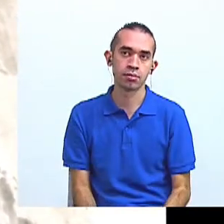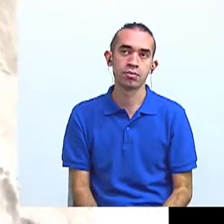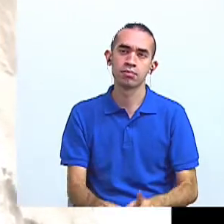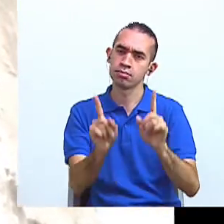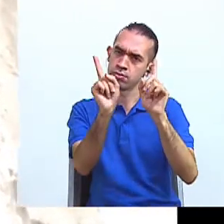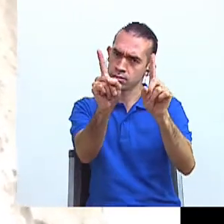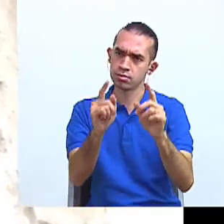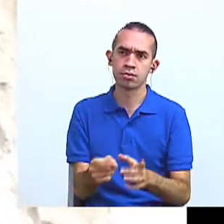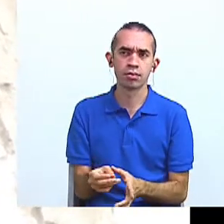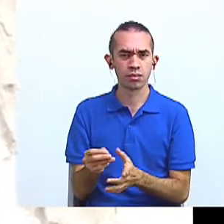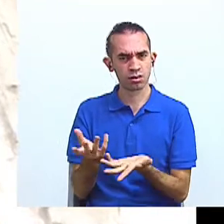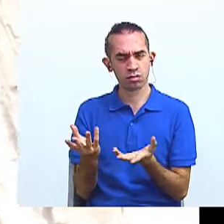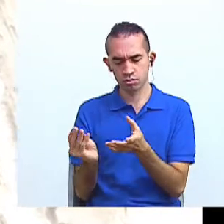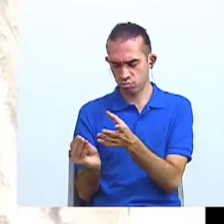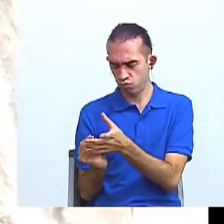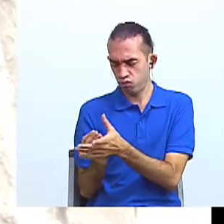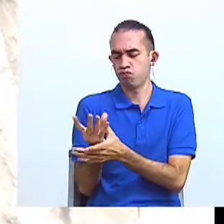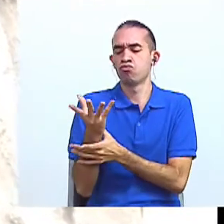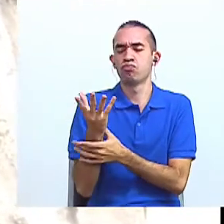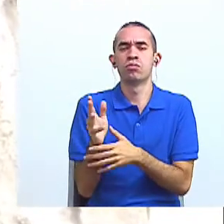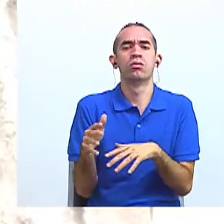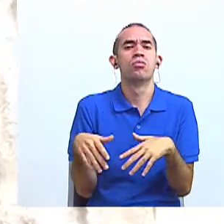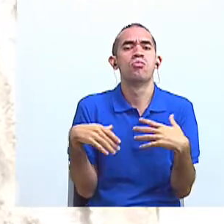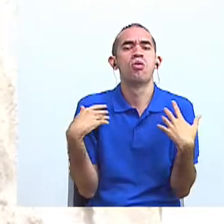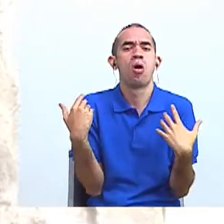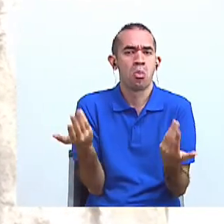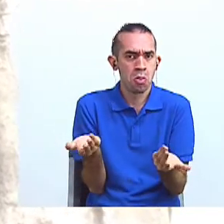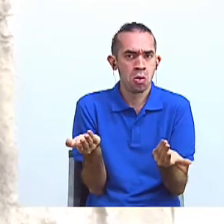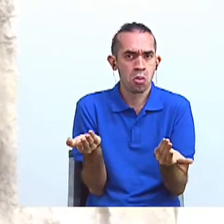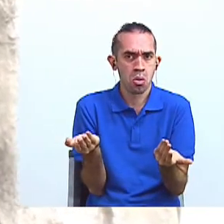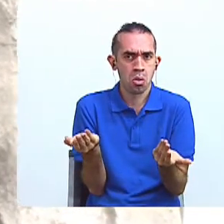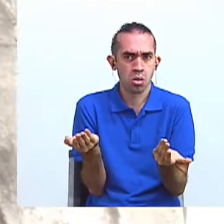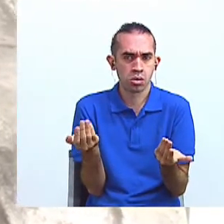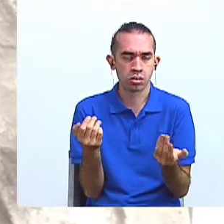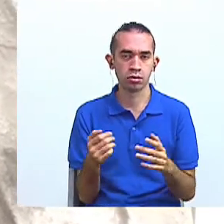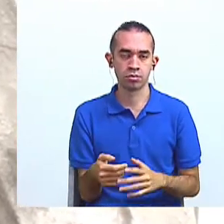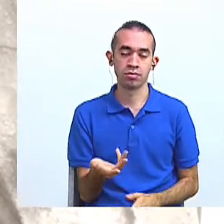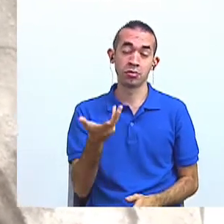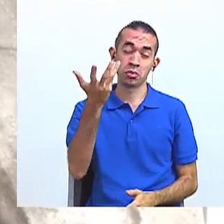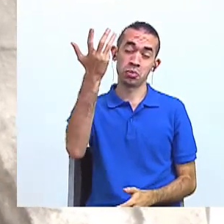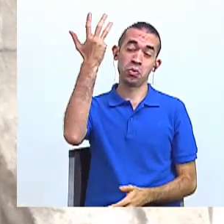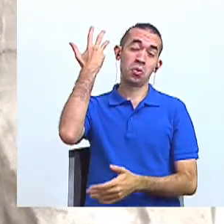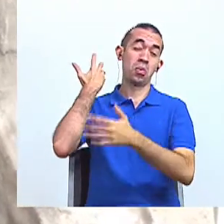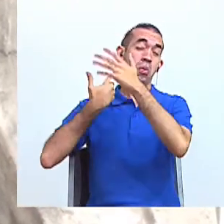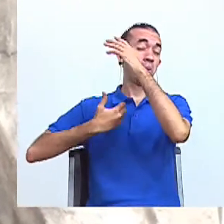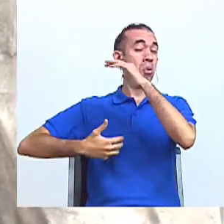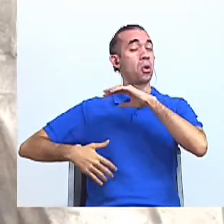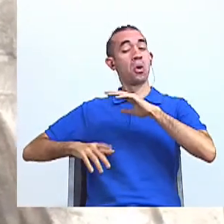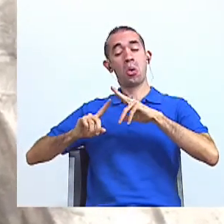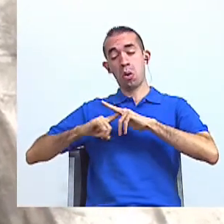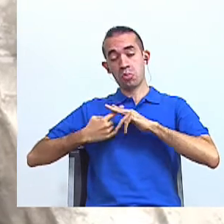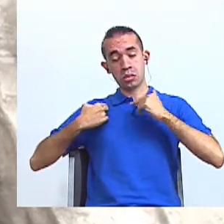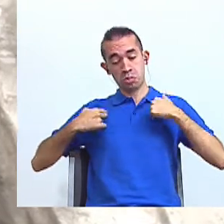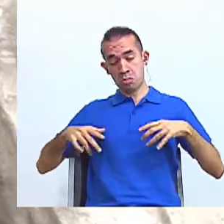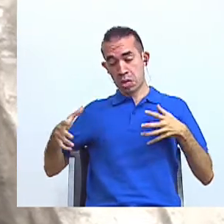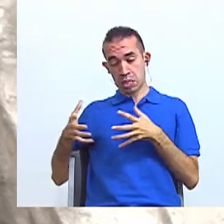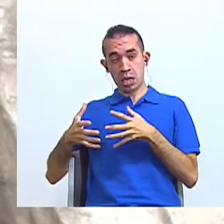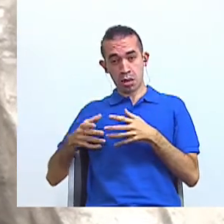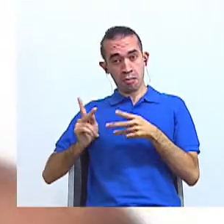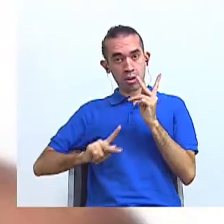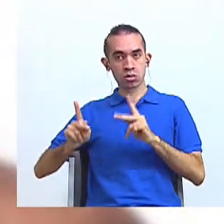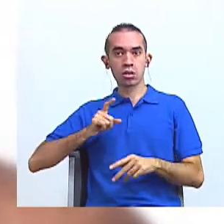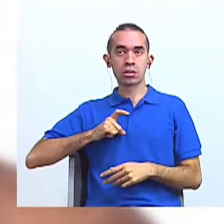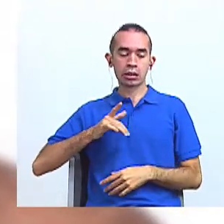¿cuál es el origen de este género literario? Desde el inicio de la humanidad, las personas tenían la